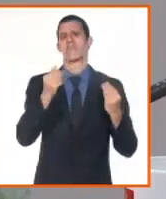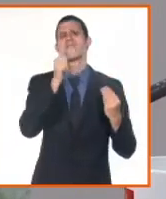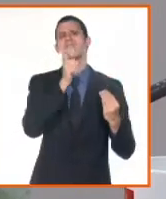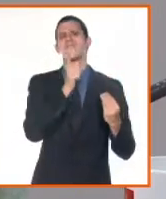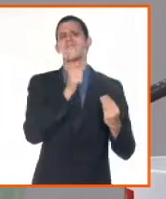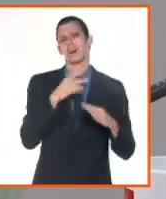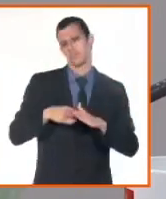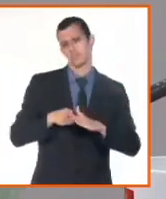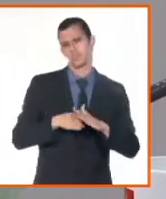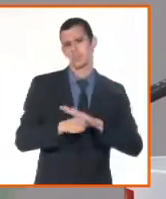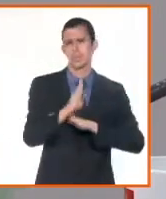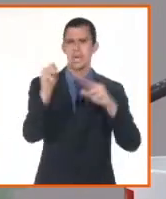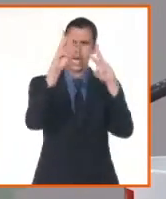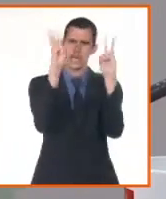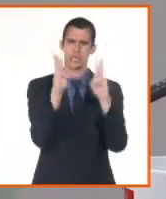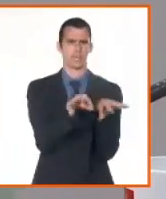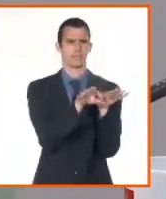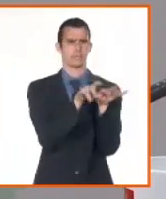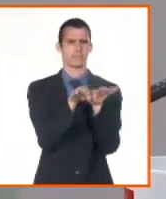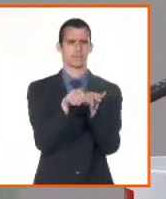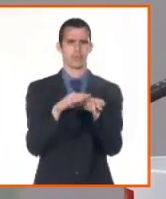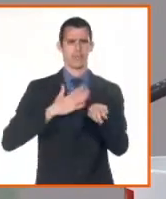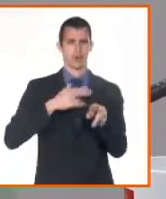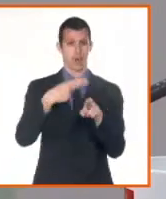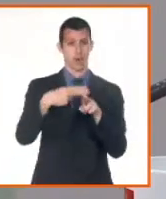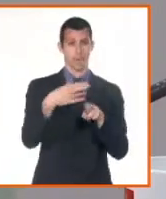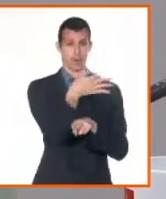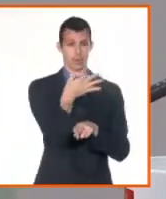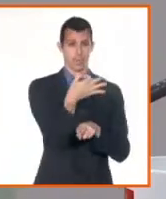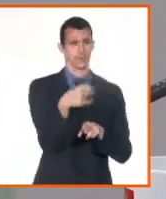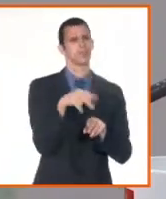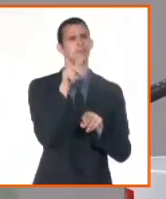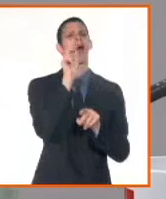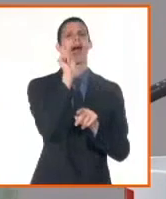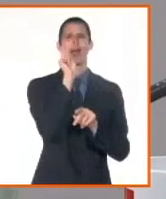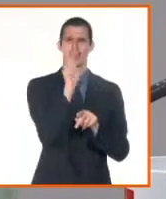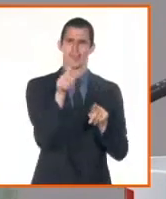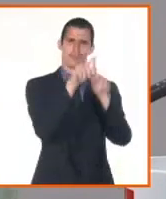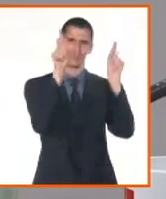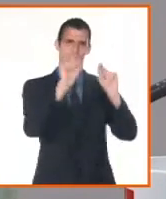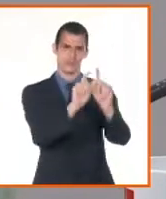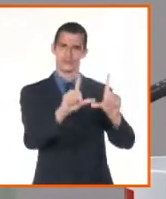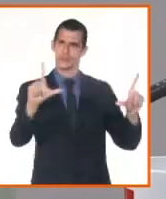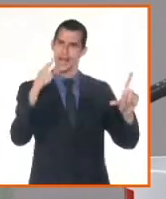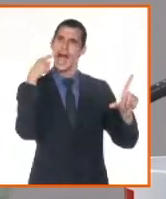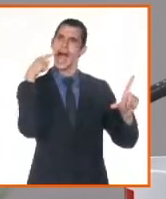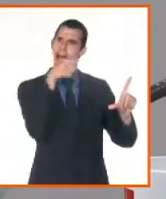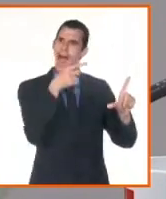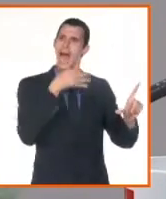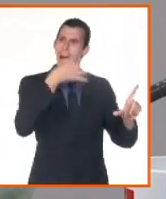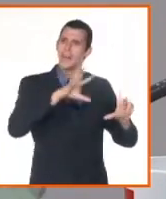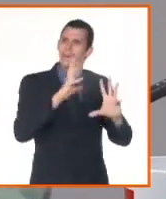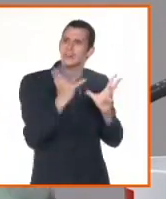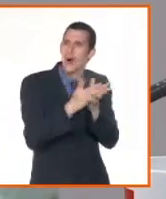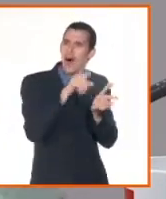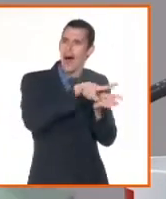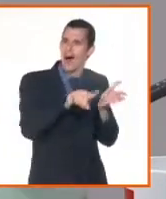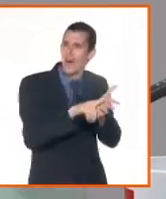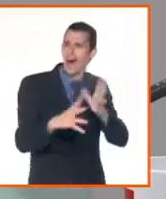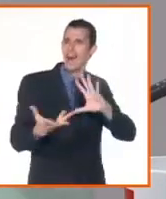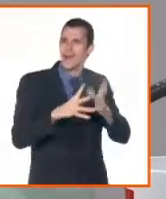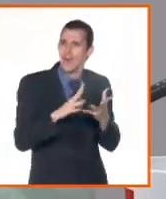del gobierno. Eso tiene realmente un gran reto, pero tiene también oportunidad, porque nos va a permitir llegar